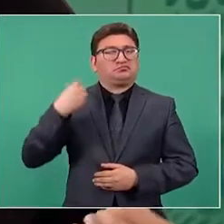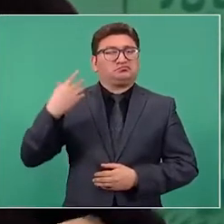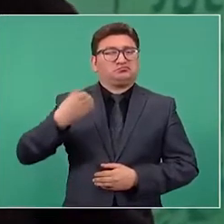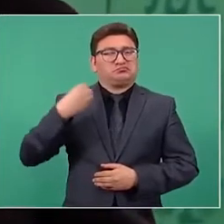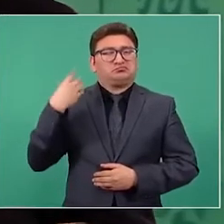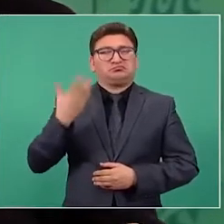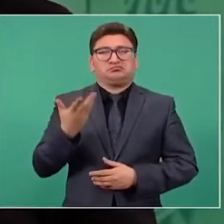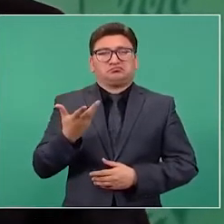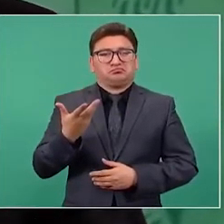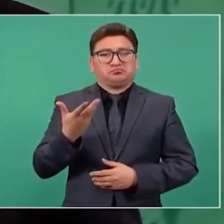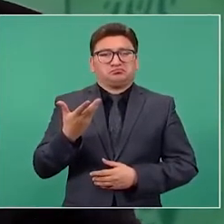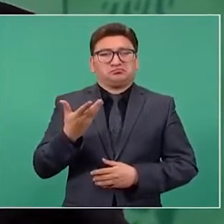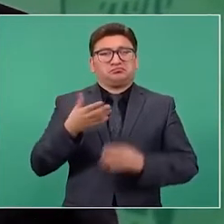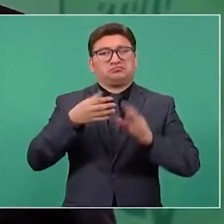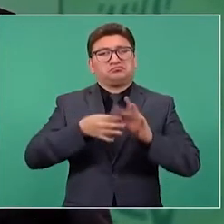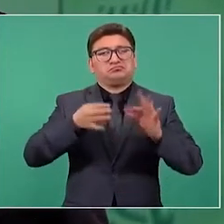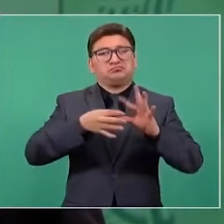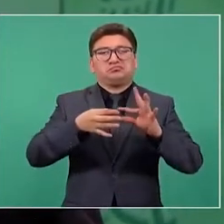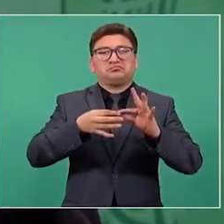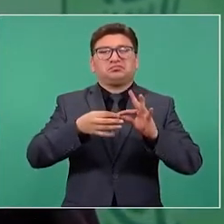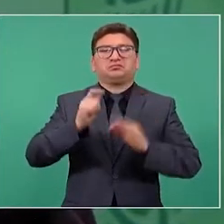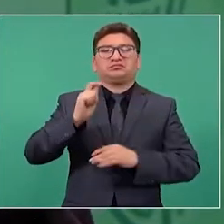de derrota,